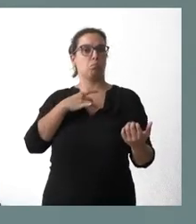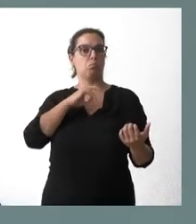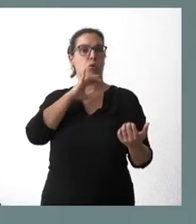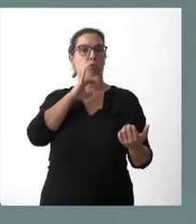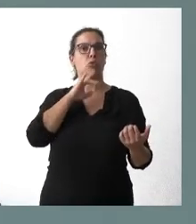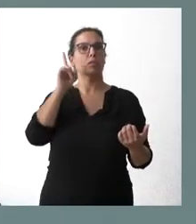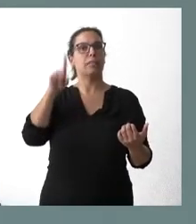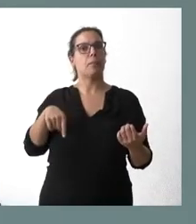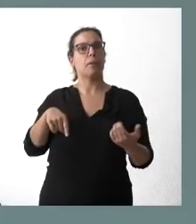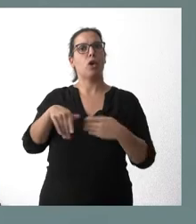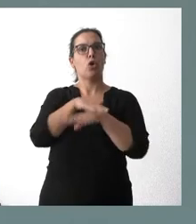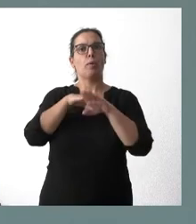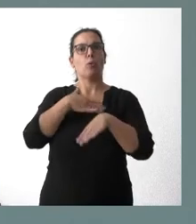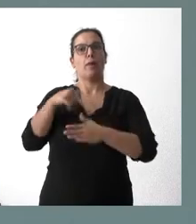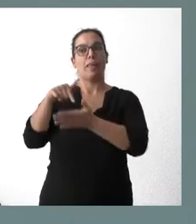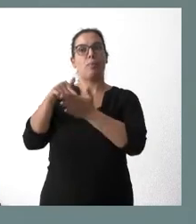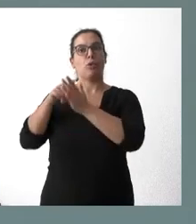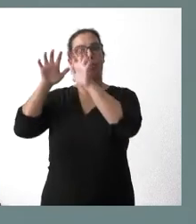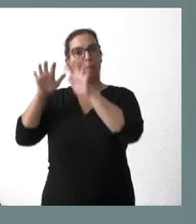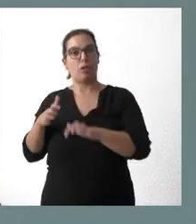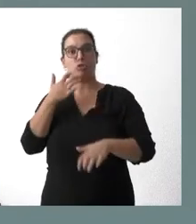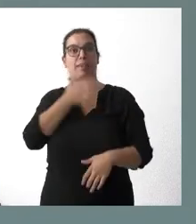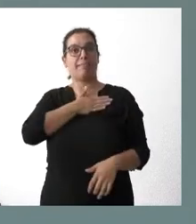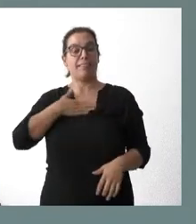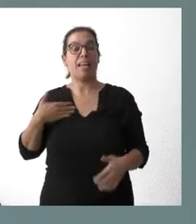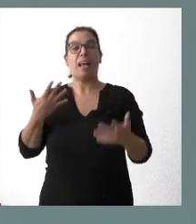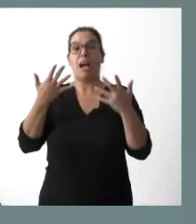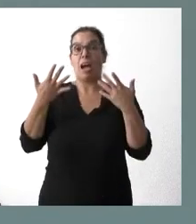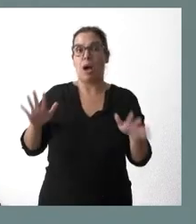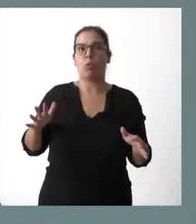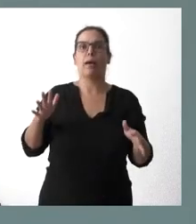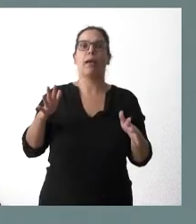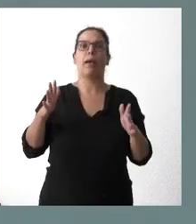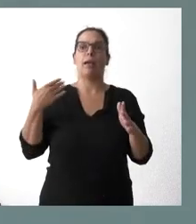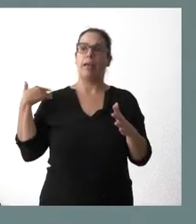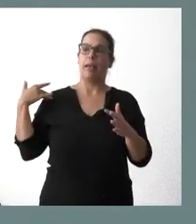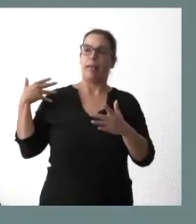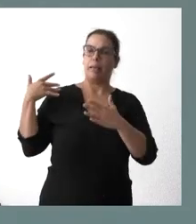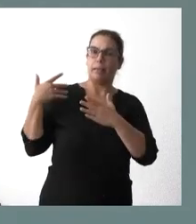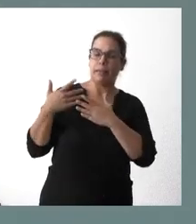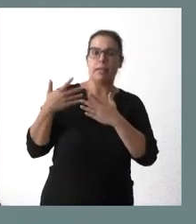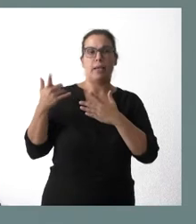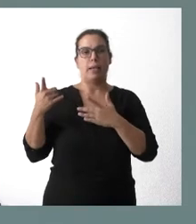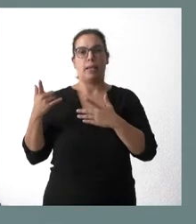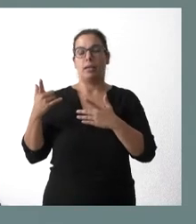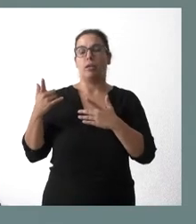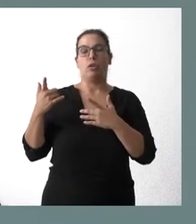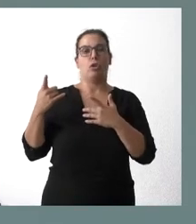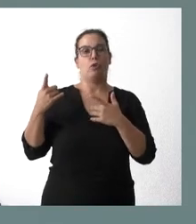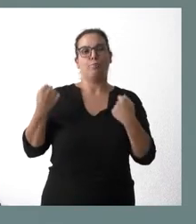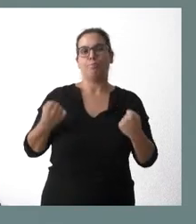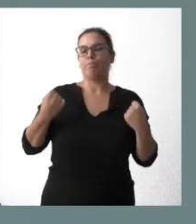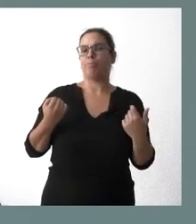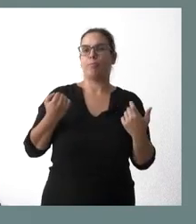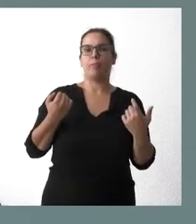bajar impuestos cuando quiere. Y a pesar de que durante algún tiempo venía insistiendo hasta ayer mismo incluso de que